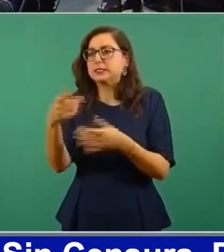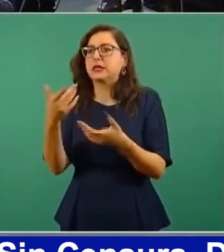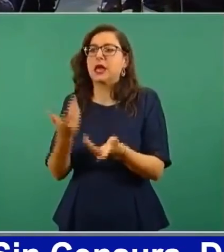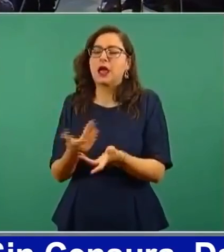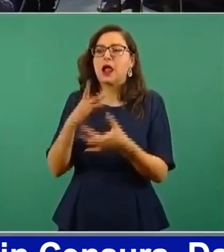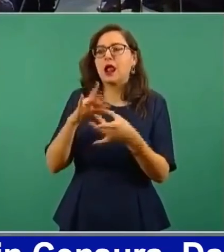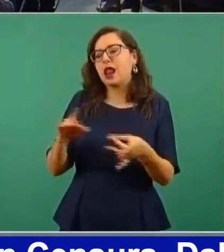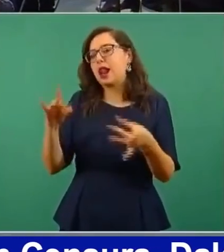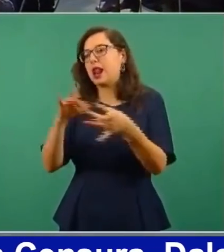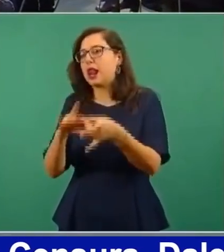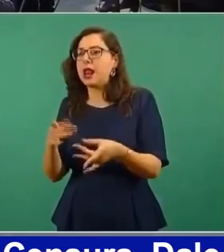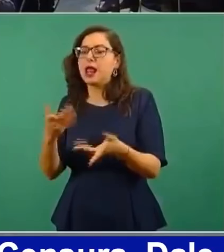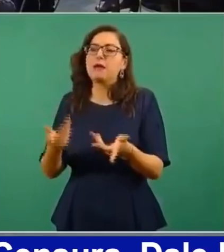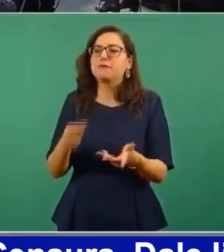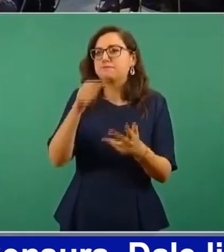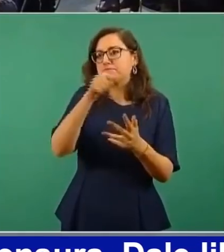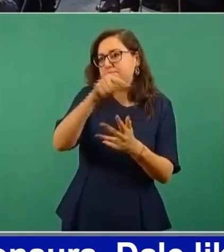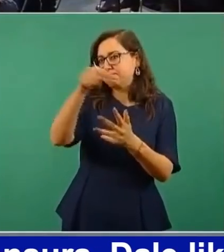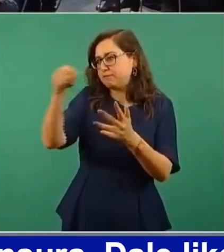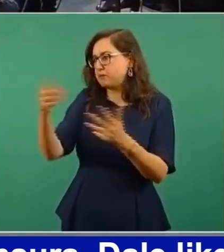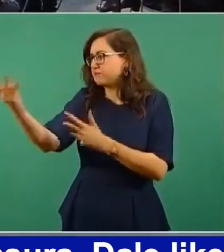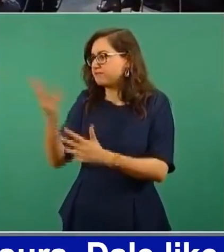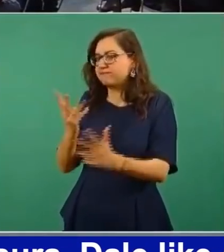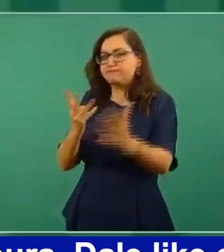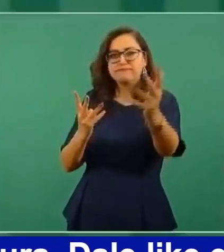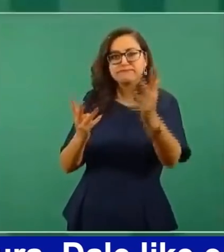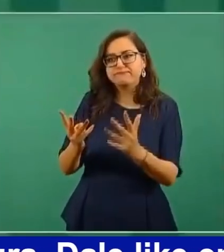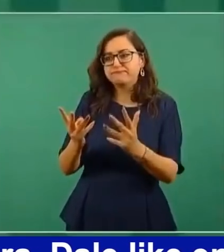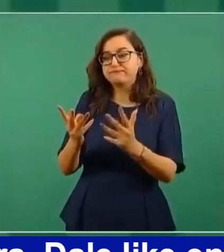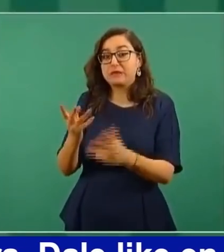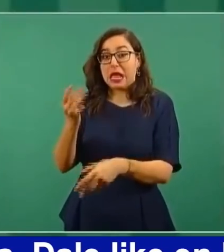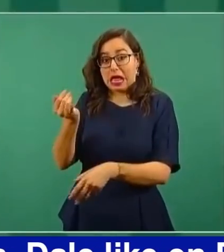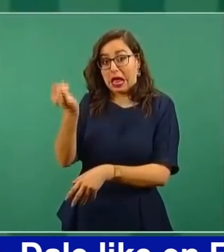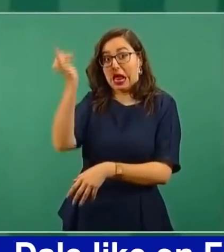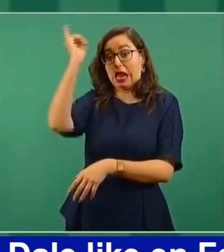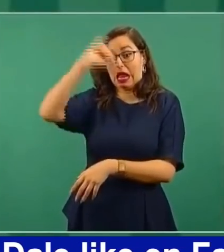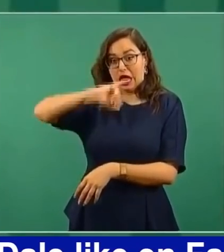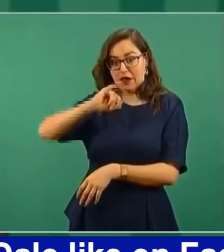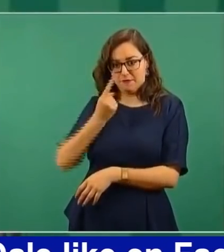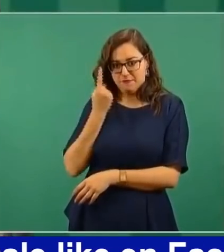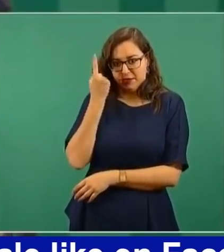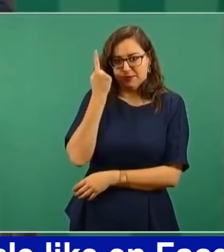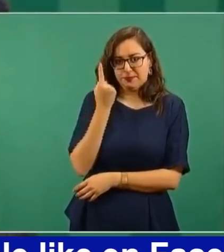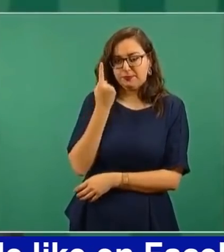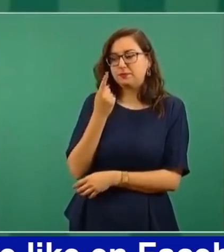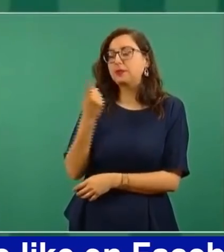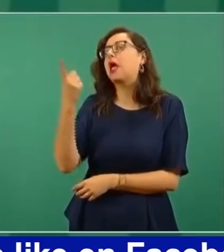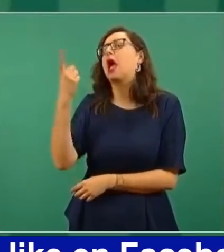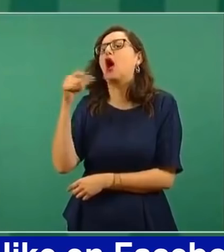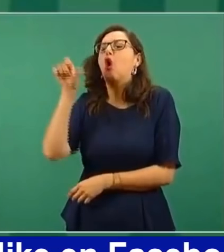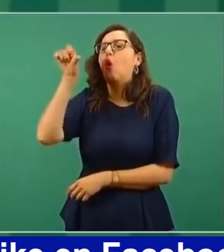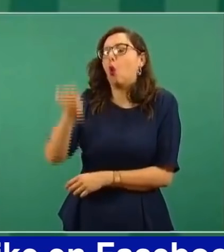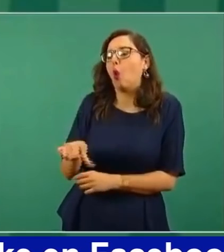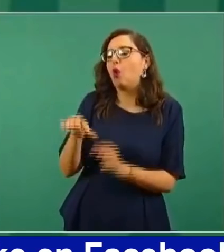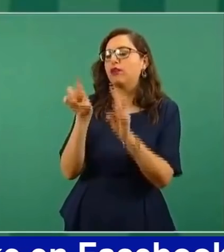todo. Y ahí definen, ahí se decide sobre